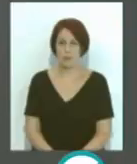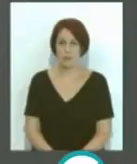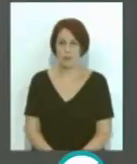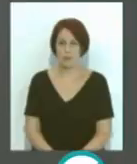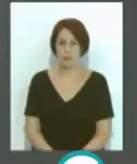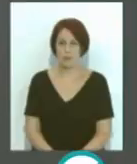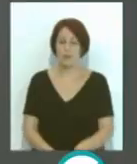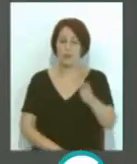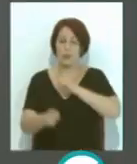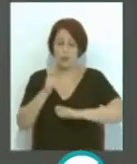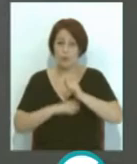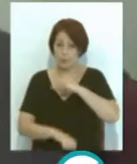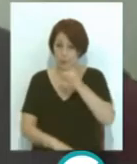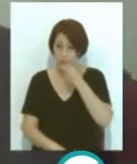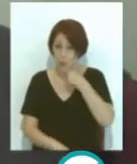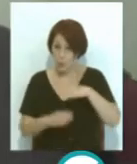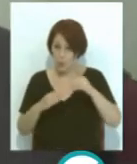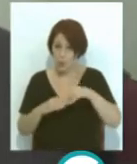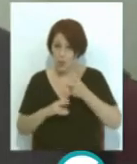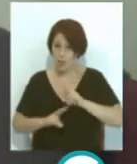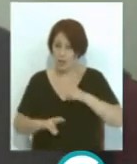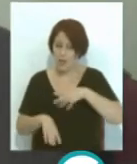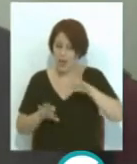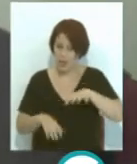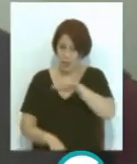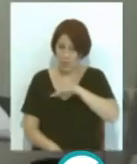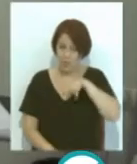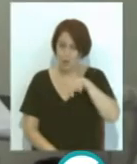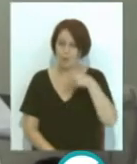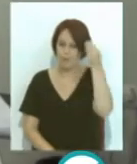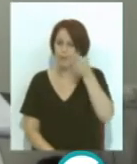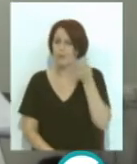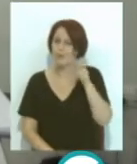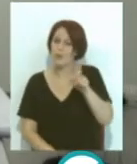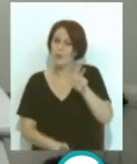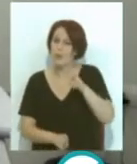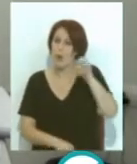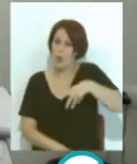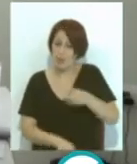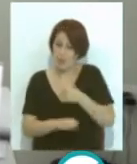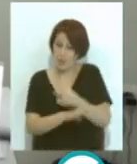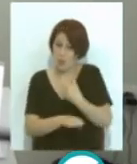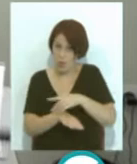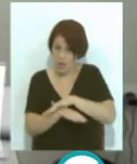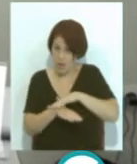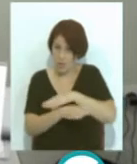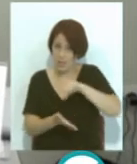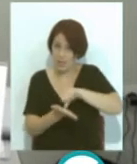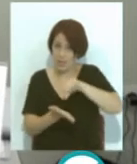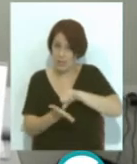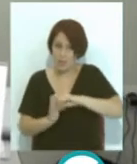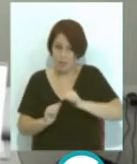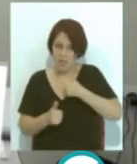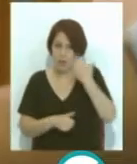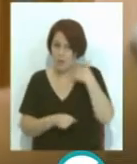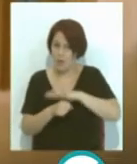Desde la Asociación de Consumidores y Usuarios en Acción de Cádiz, consideran las nuevas tarifas de la luz impuestas desde el Gobierno, que entran